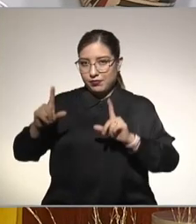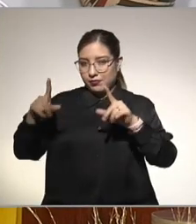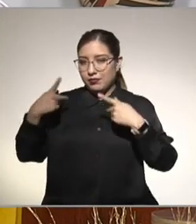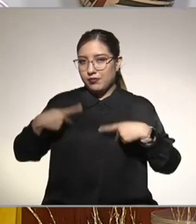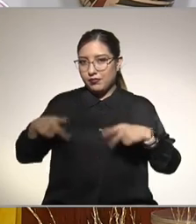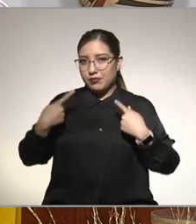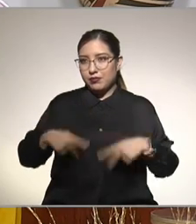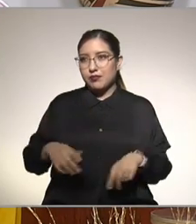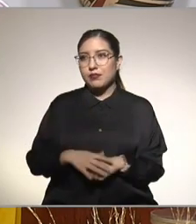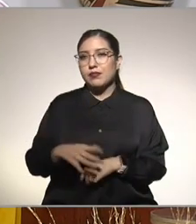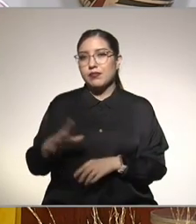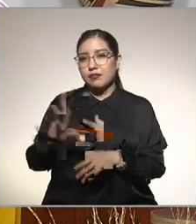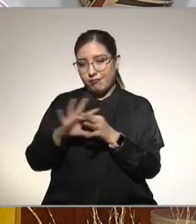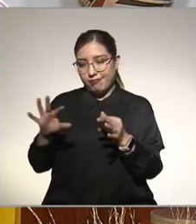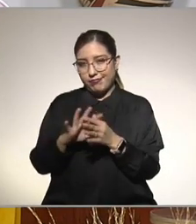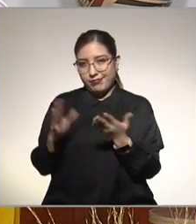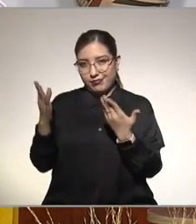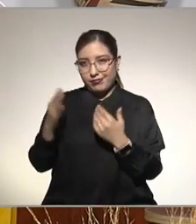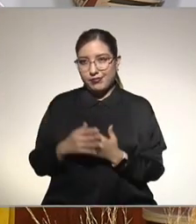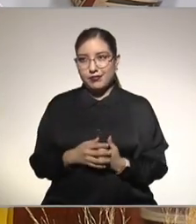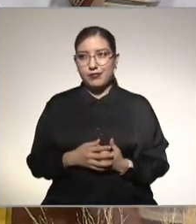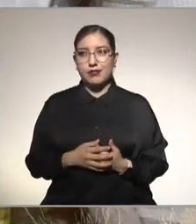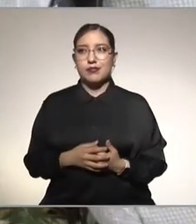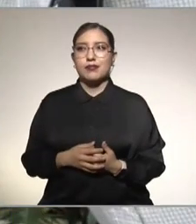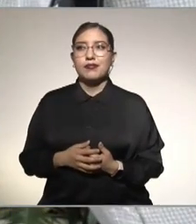Jiménez que nos habla de su experiencia vamos a verlo